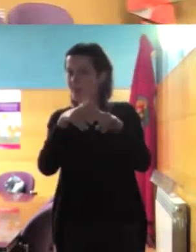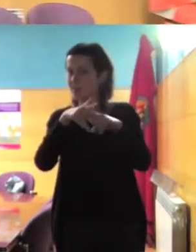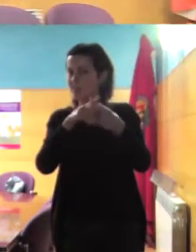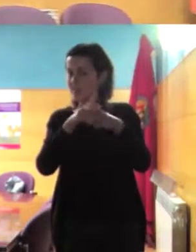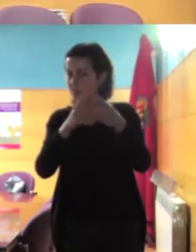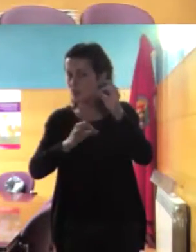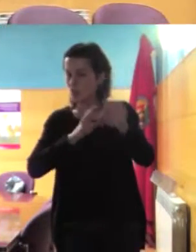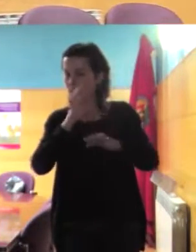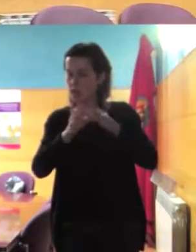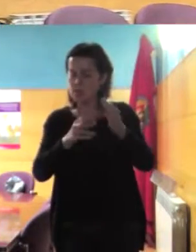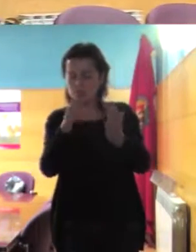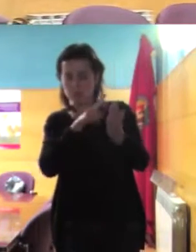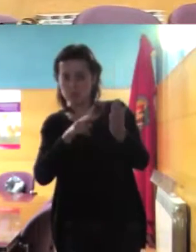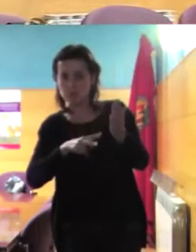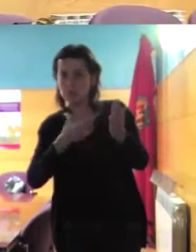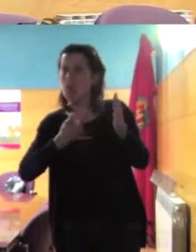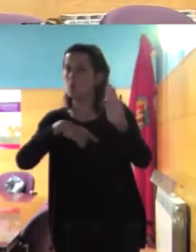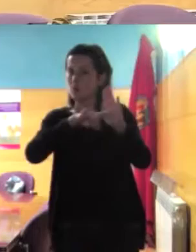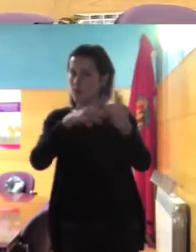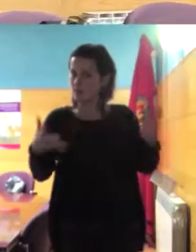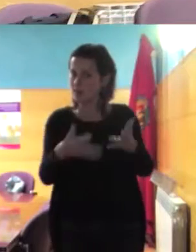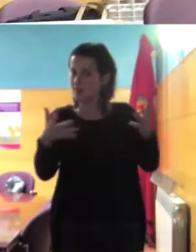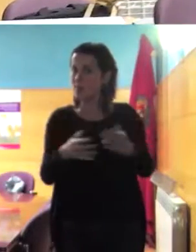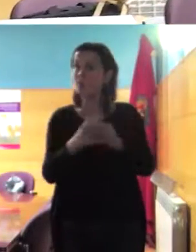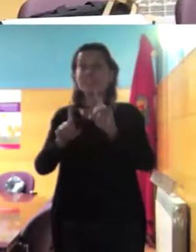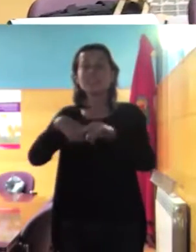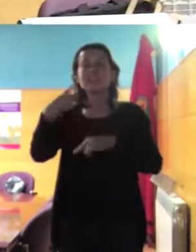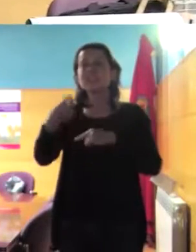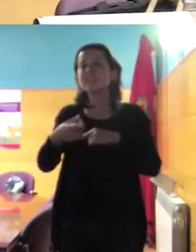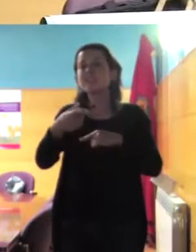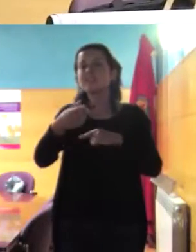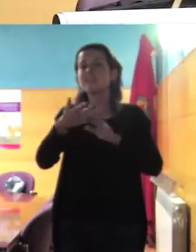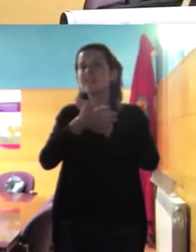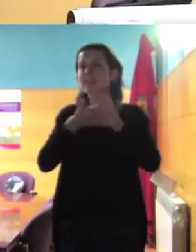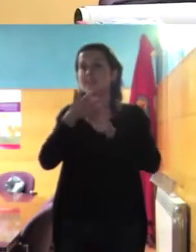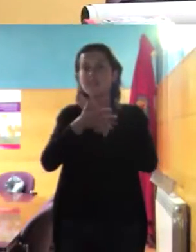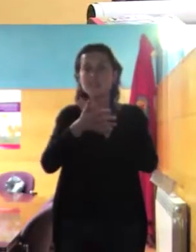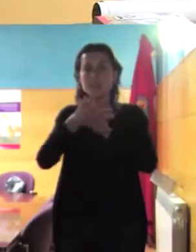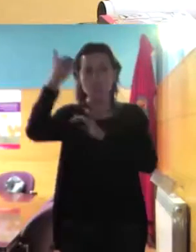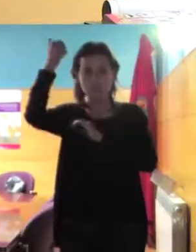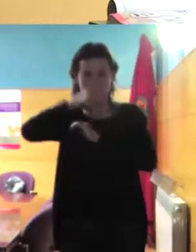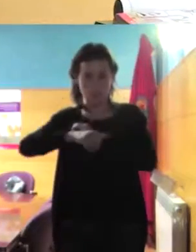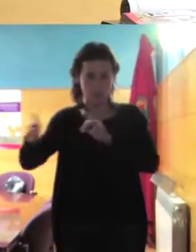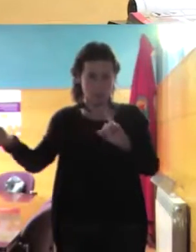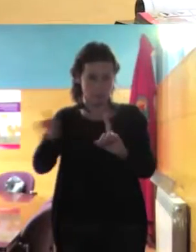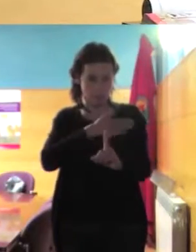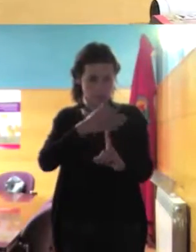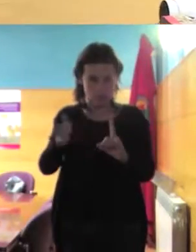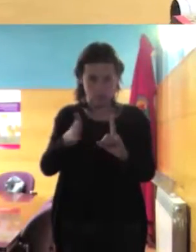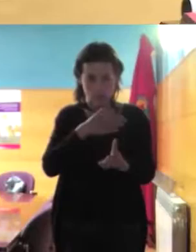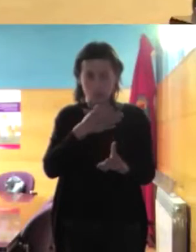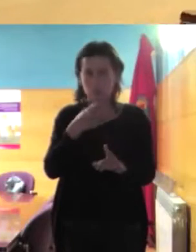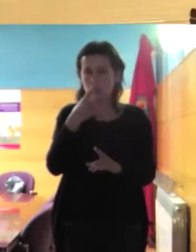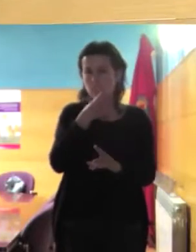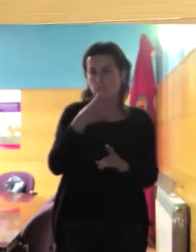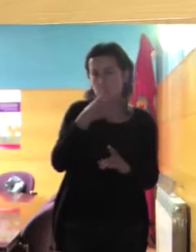que tenemos y que os podéis escribir y animaros a muchísimo que además vamos a hablar de violencia machista de mitos y rumores que lleva a ser